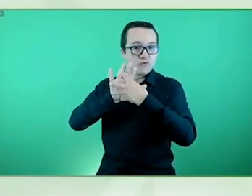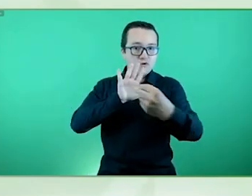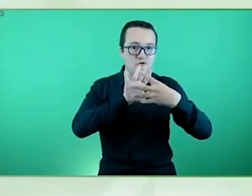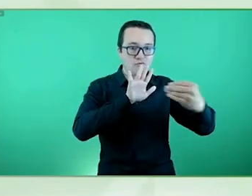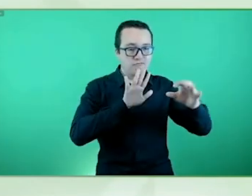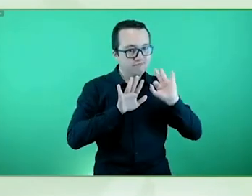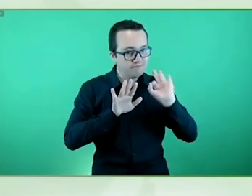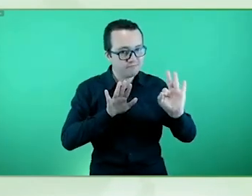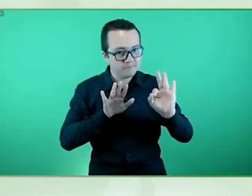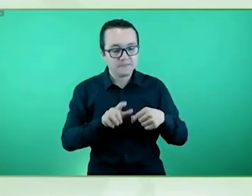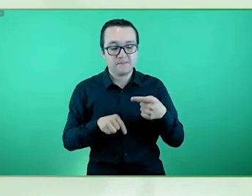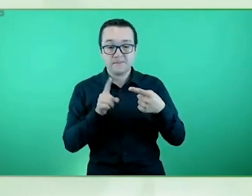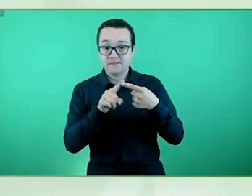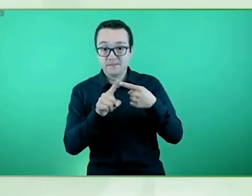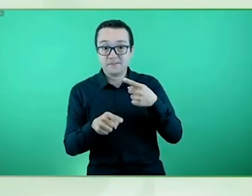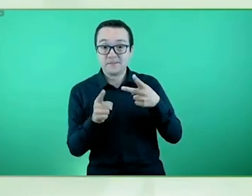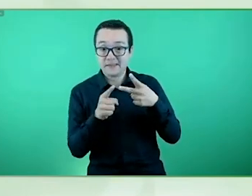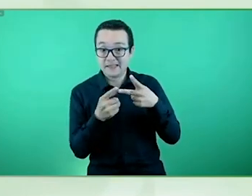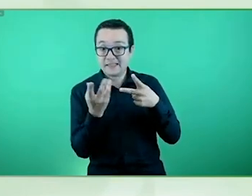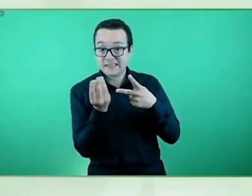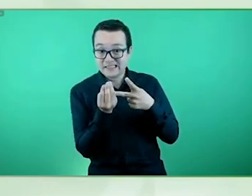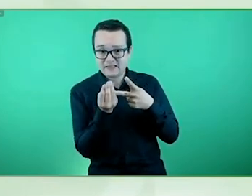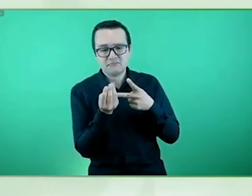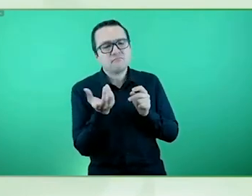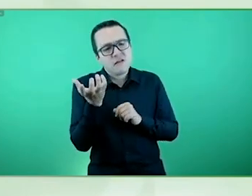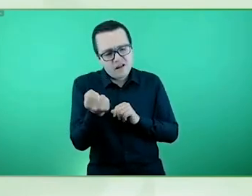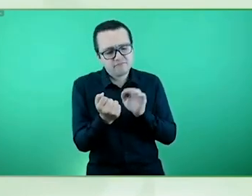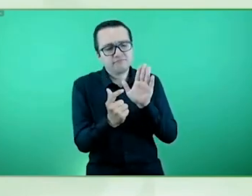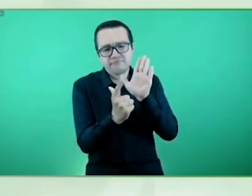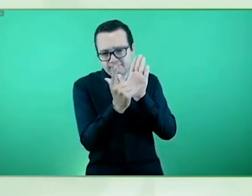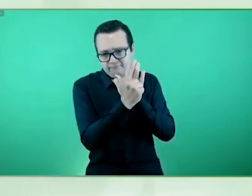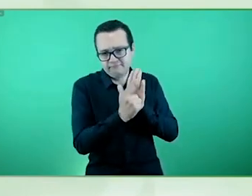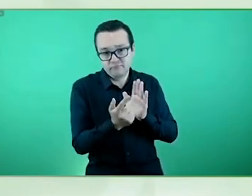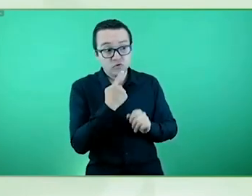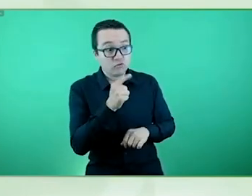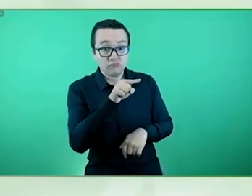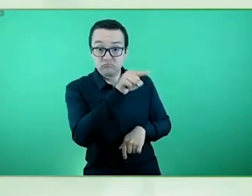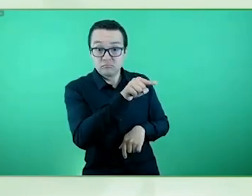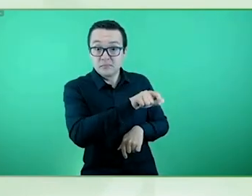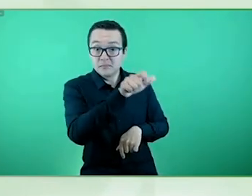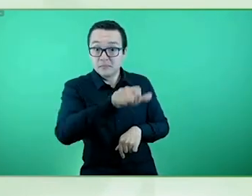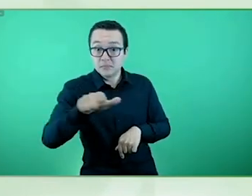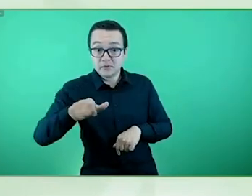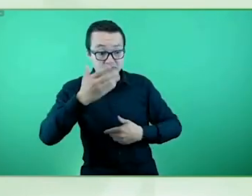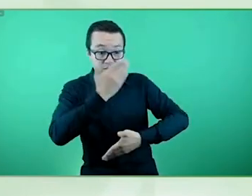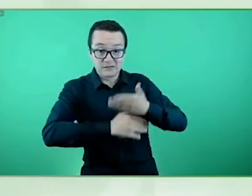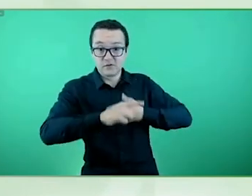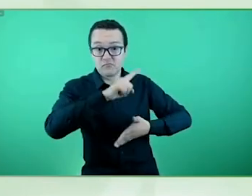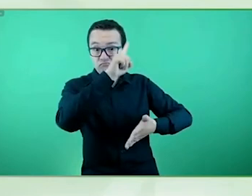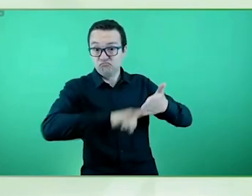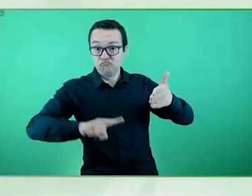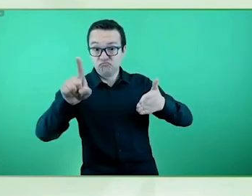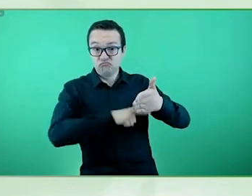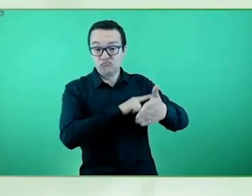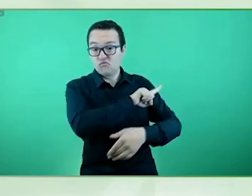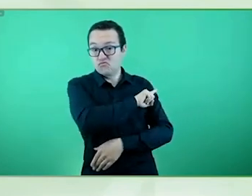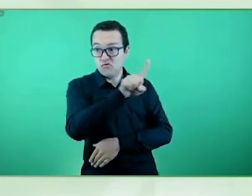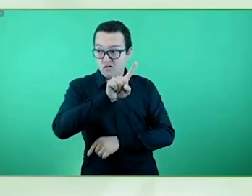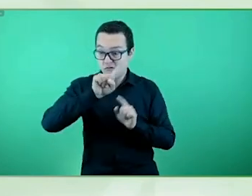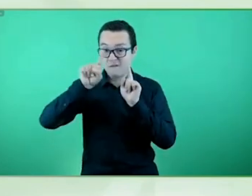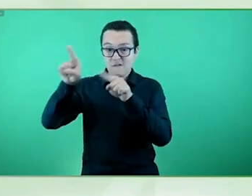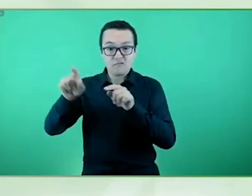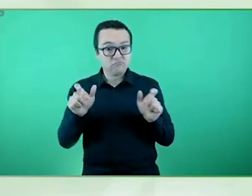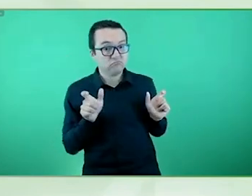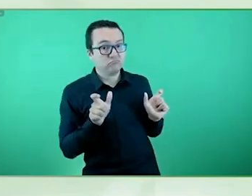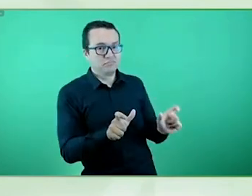en la que si bien las leyes no prohíben a las personas con discapacidad votar ni presentarse a las elecciones luego